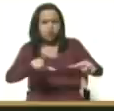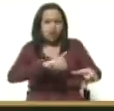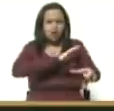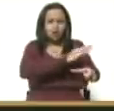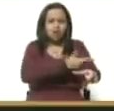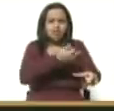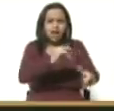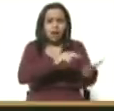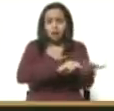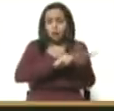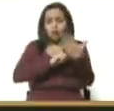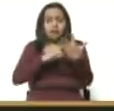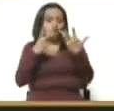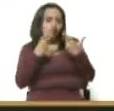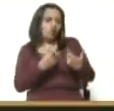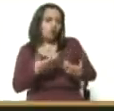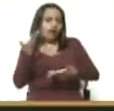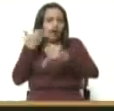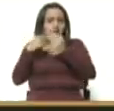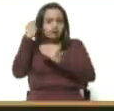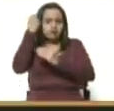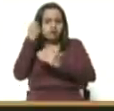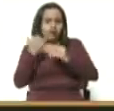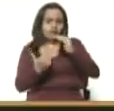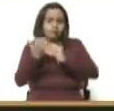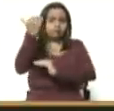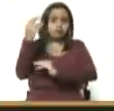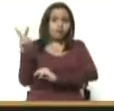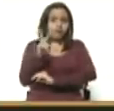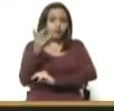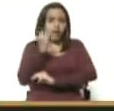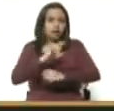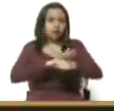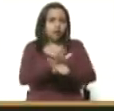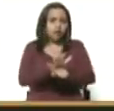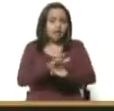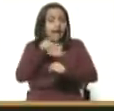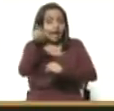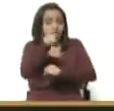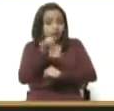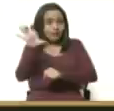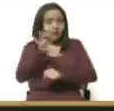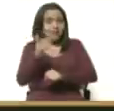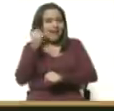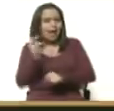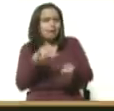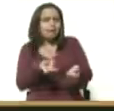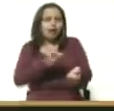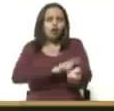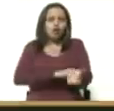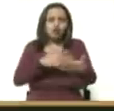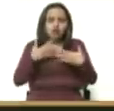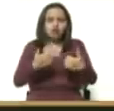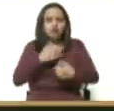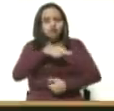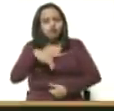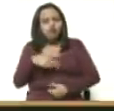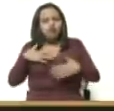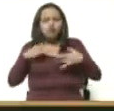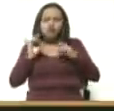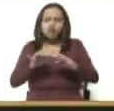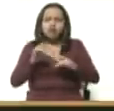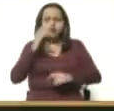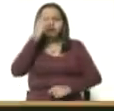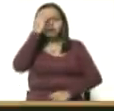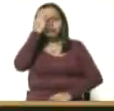se emitieron esos pronósticos, es donde los pueblos están sufriendo catástrofes sanitarias. Nosotros las lamentamos y